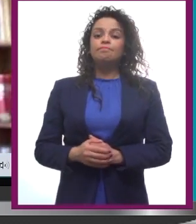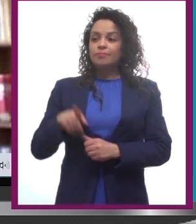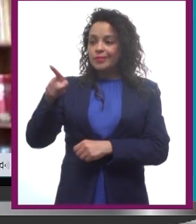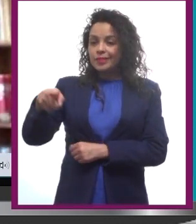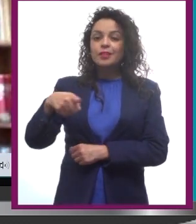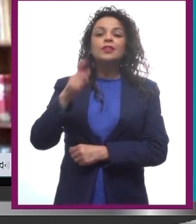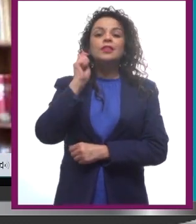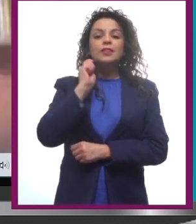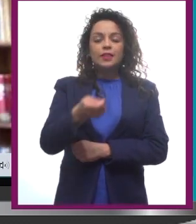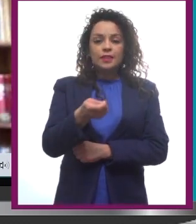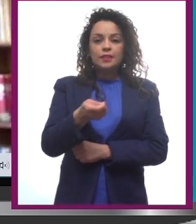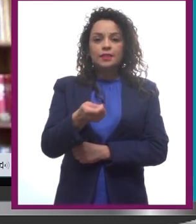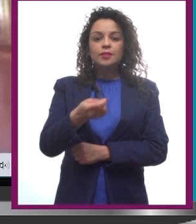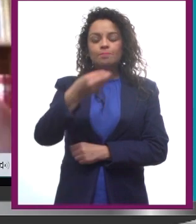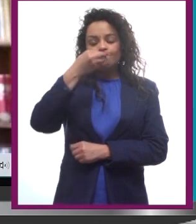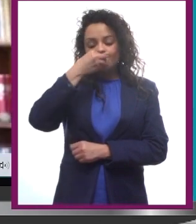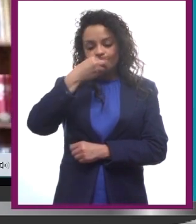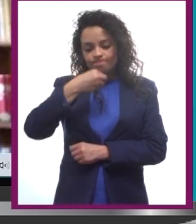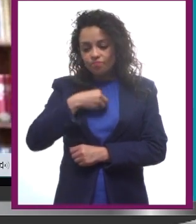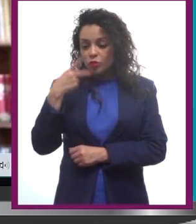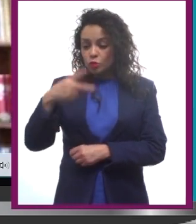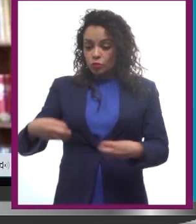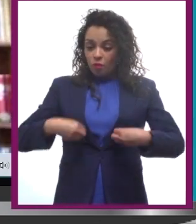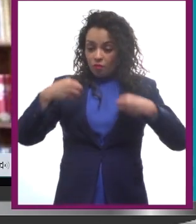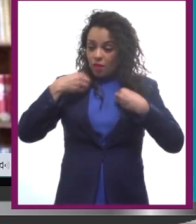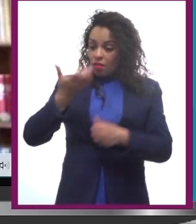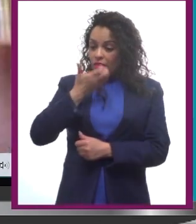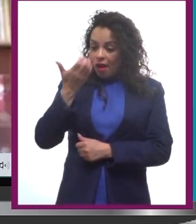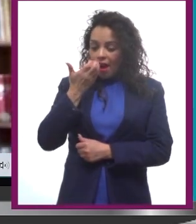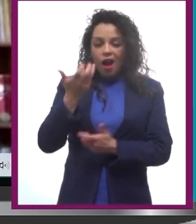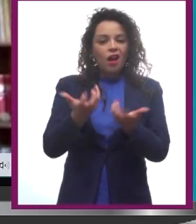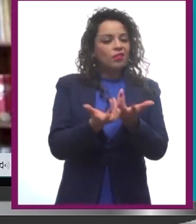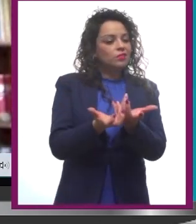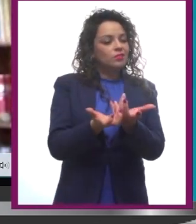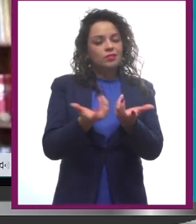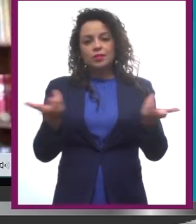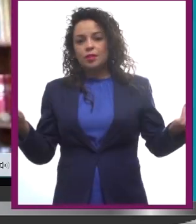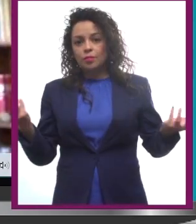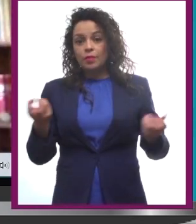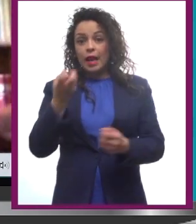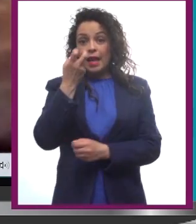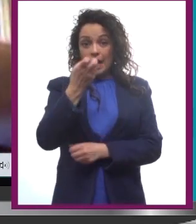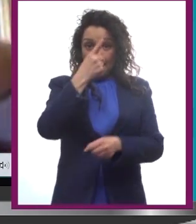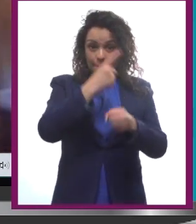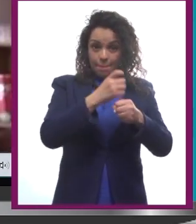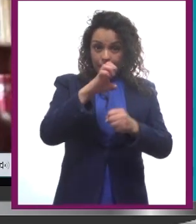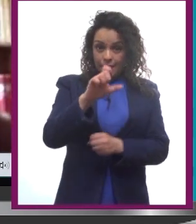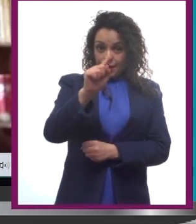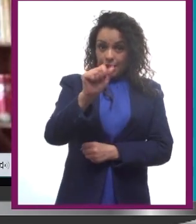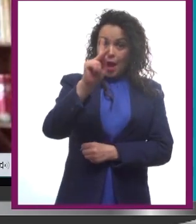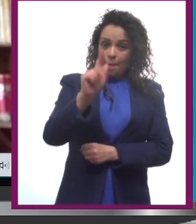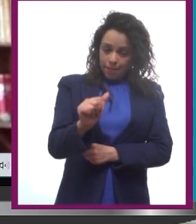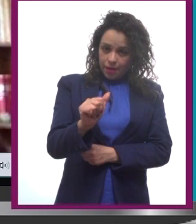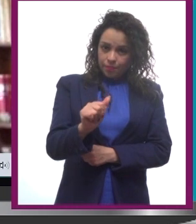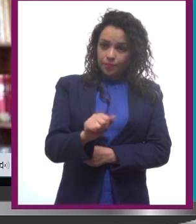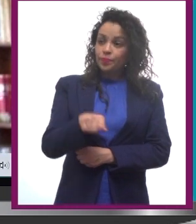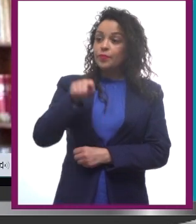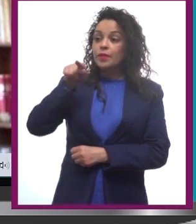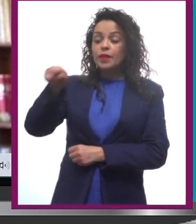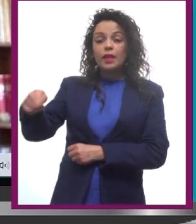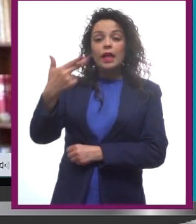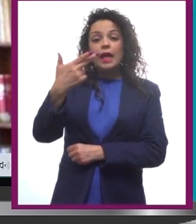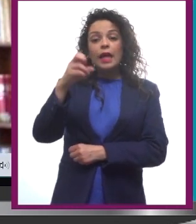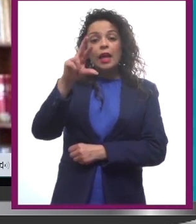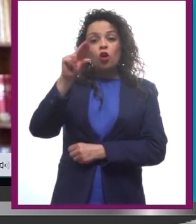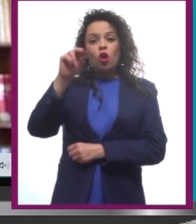separarse de su mundo habitual. Entonces, hay una primera etapa que es la separación. El héroe pasa por un